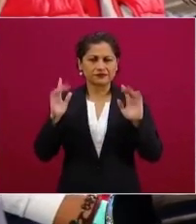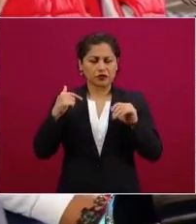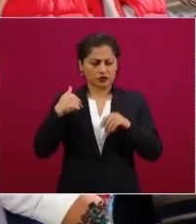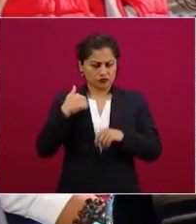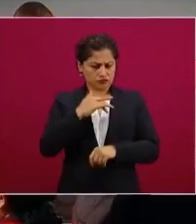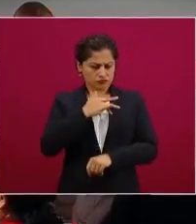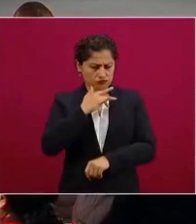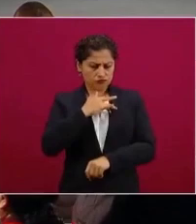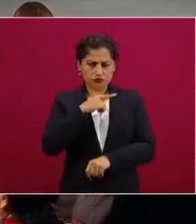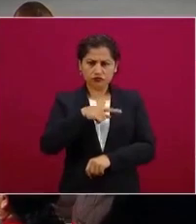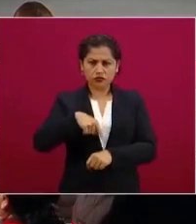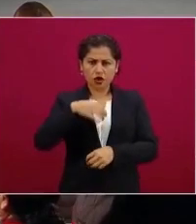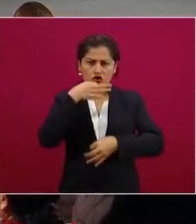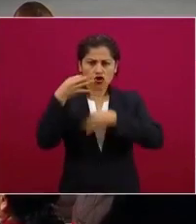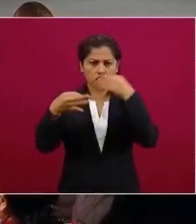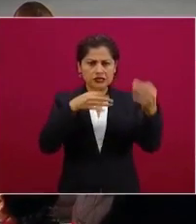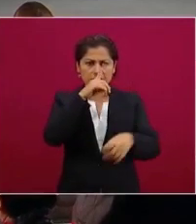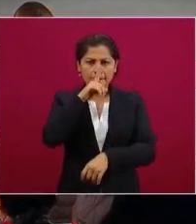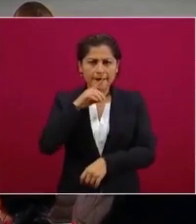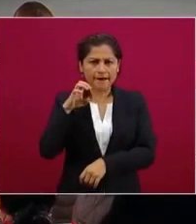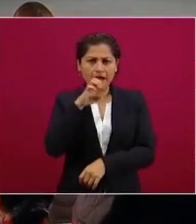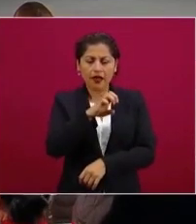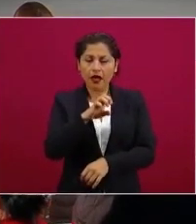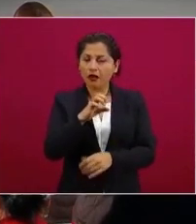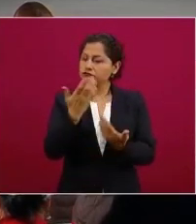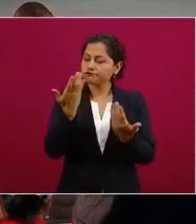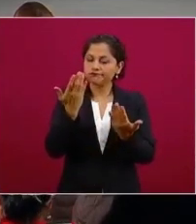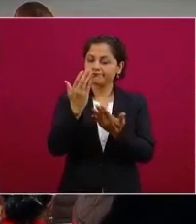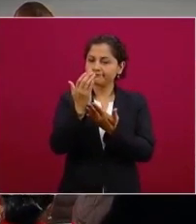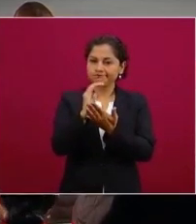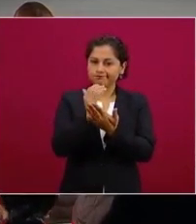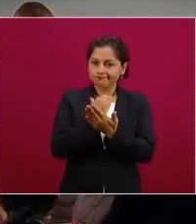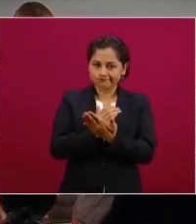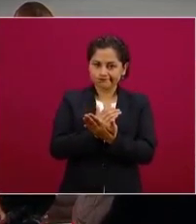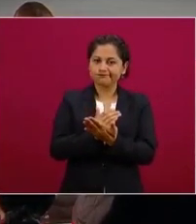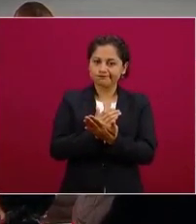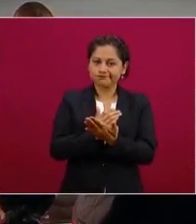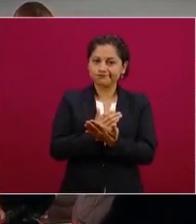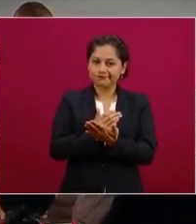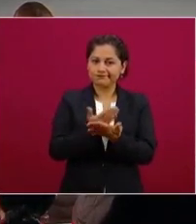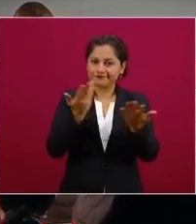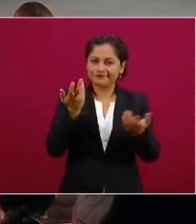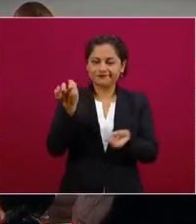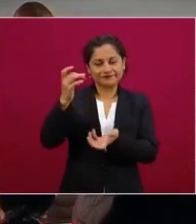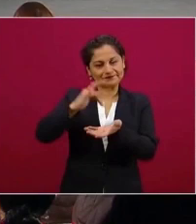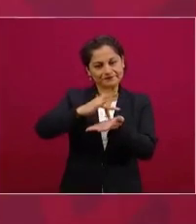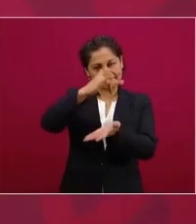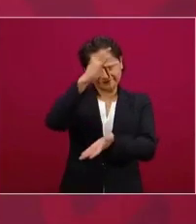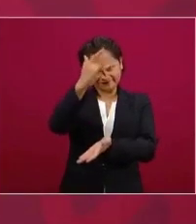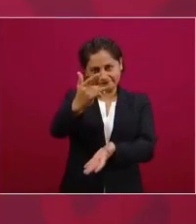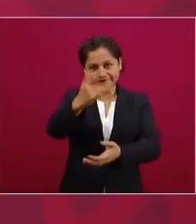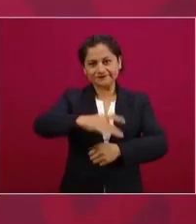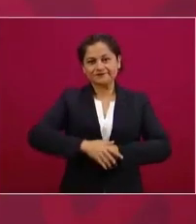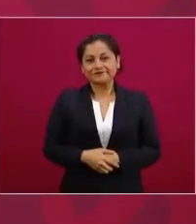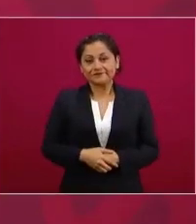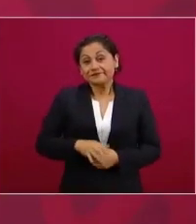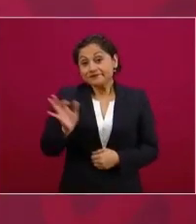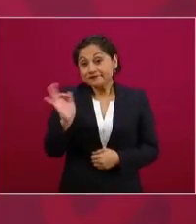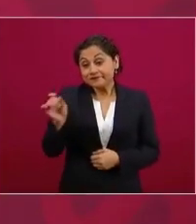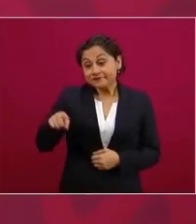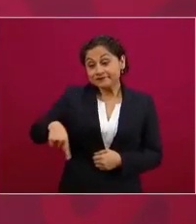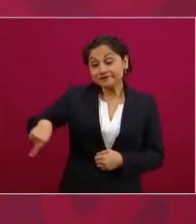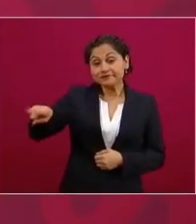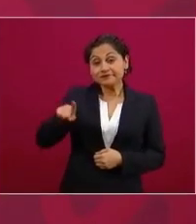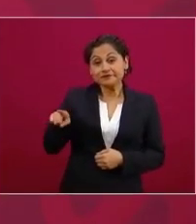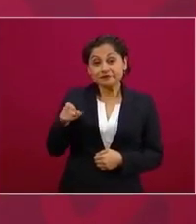incluso mencionó ahora a una serie de periodistas que lo defienden, que lo defienden a él, que defienden su poder y que defienden su gobierno.